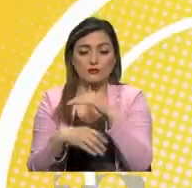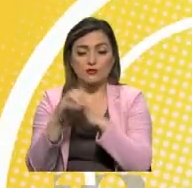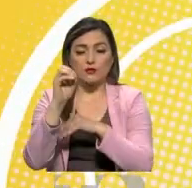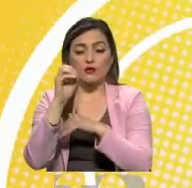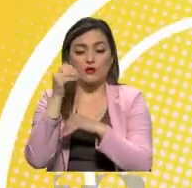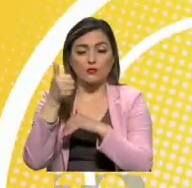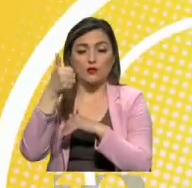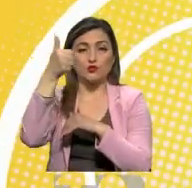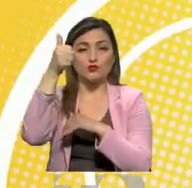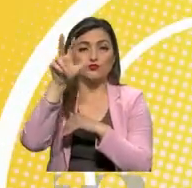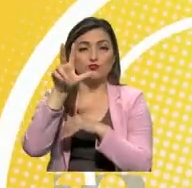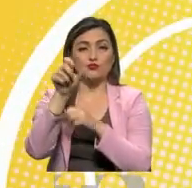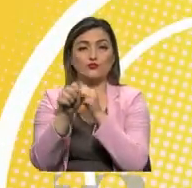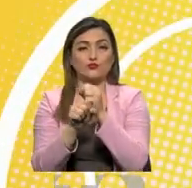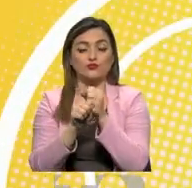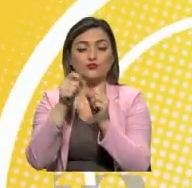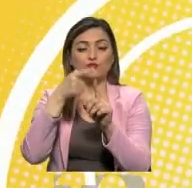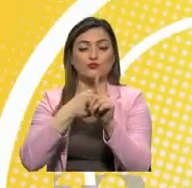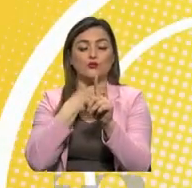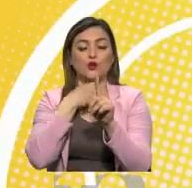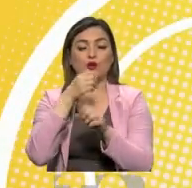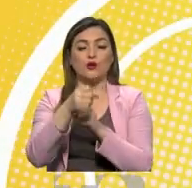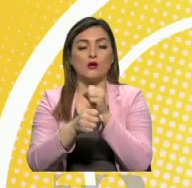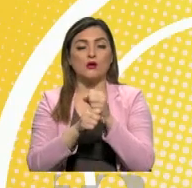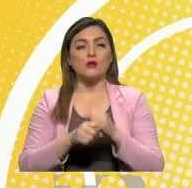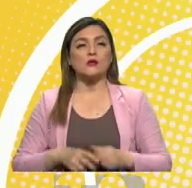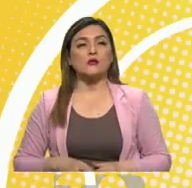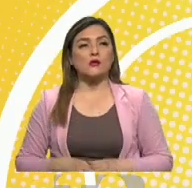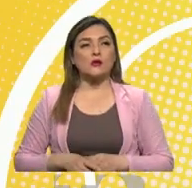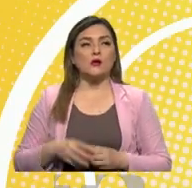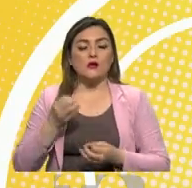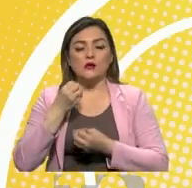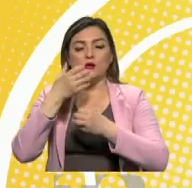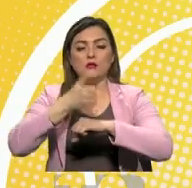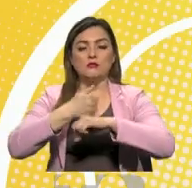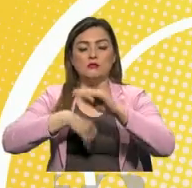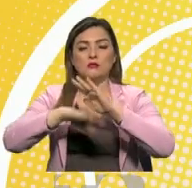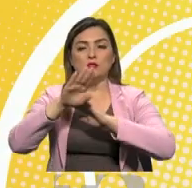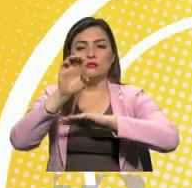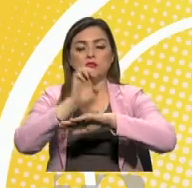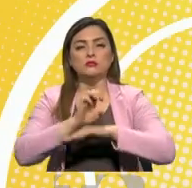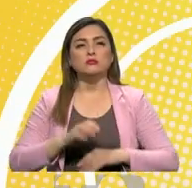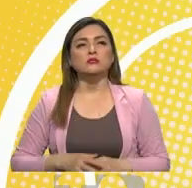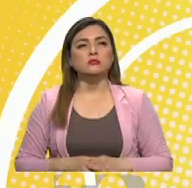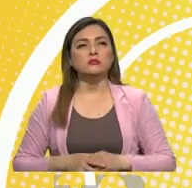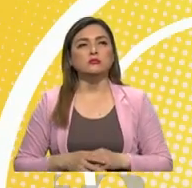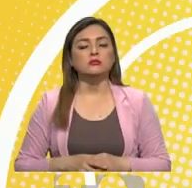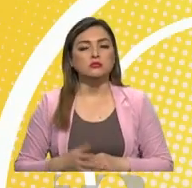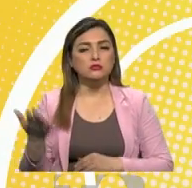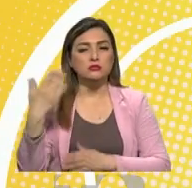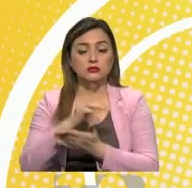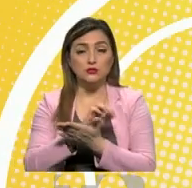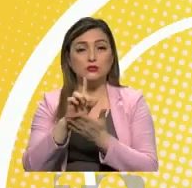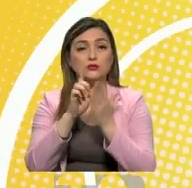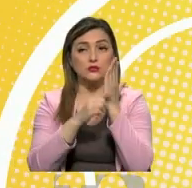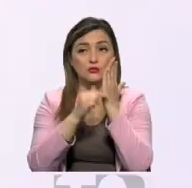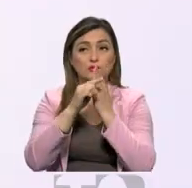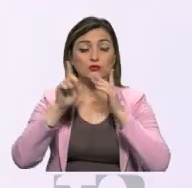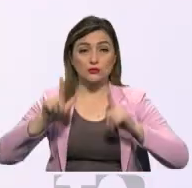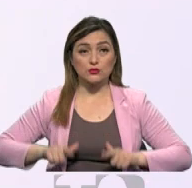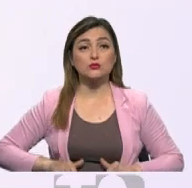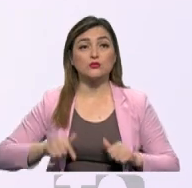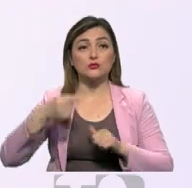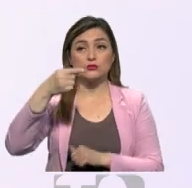mayores de tres años desde agosto de este año según la autoridad máxima en el Ecuador. Como ustedes escucharon la semana anterior la ministra de salud